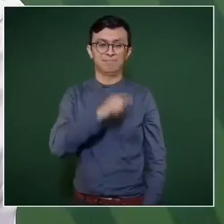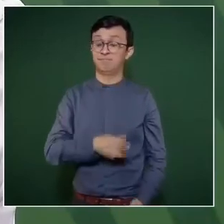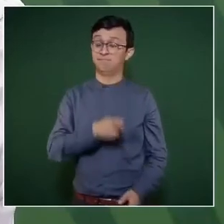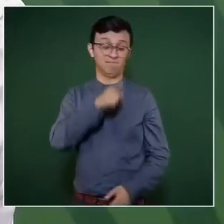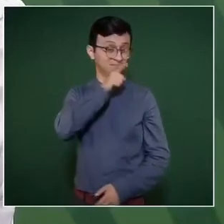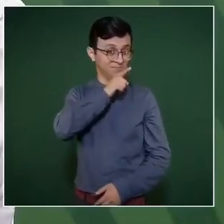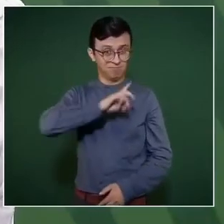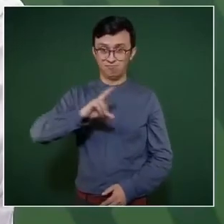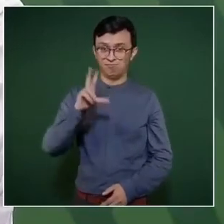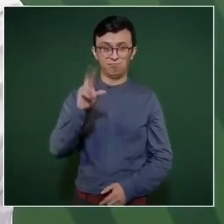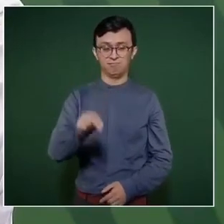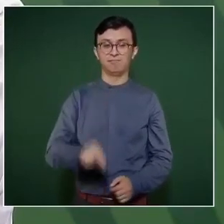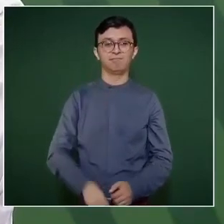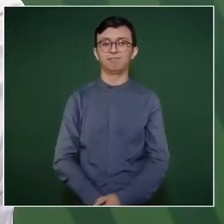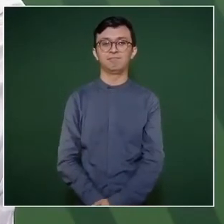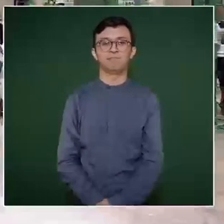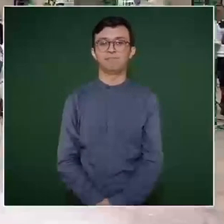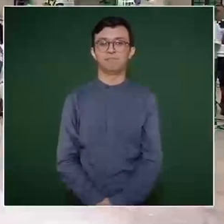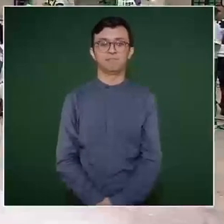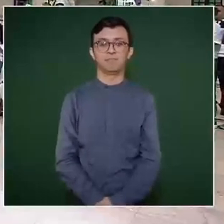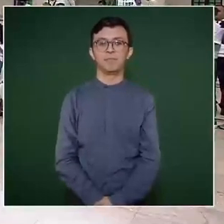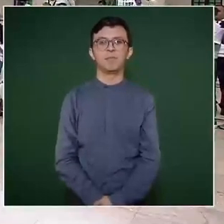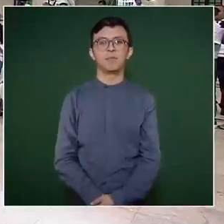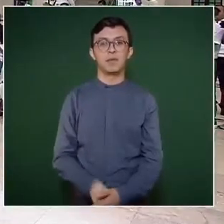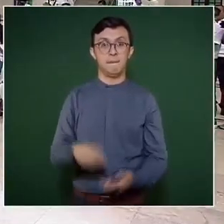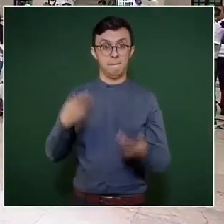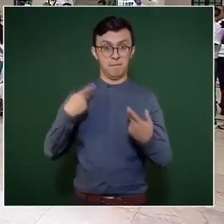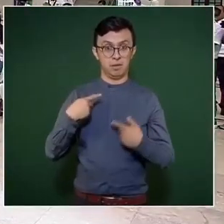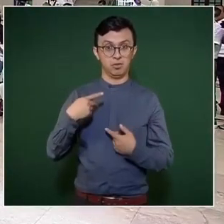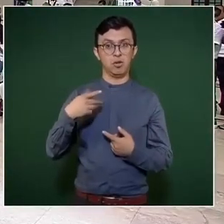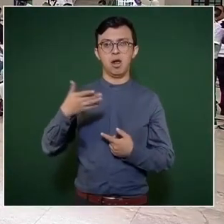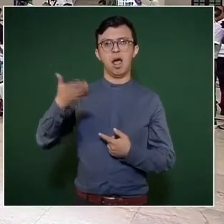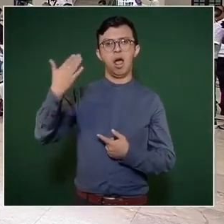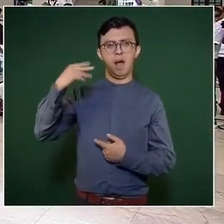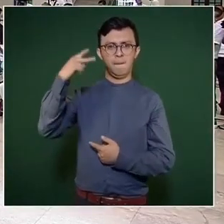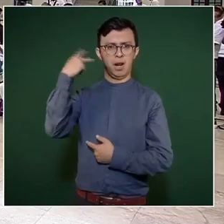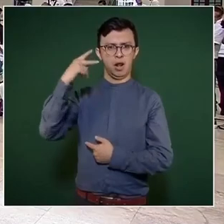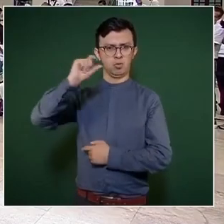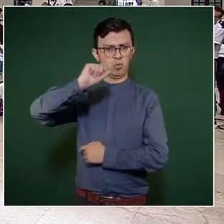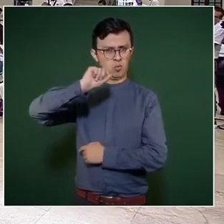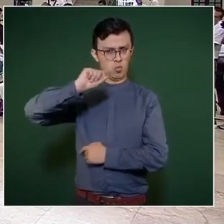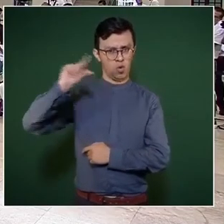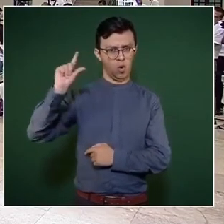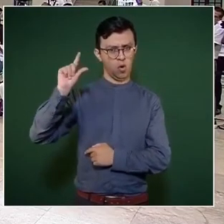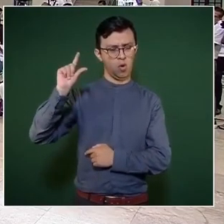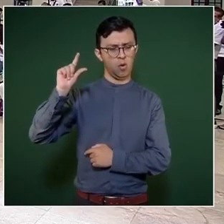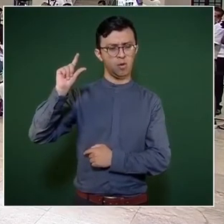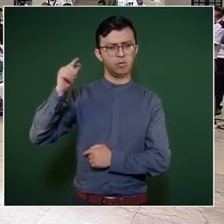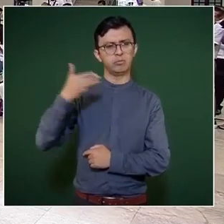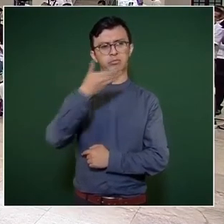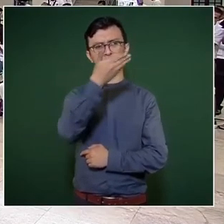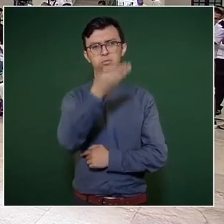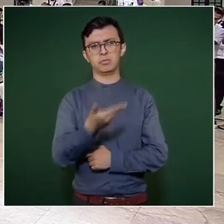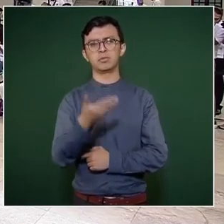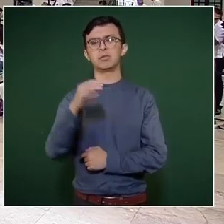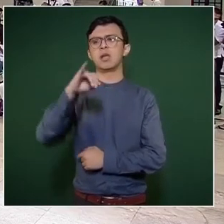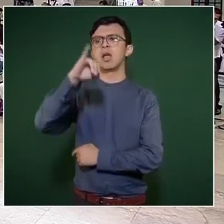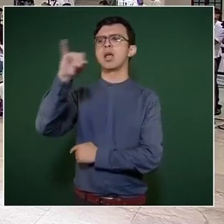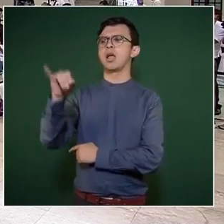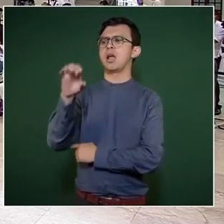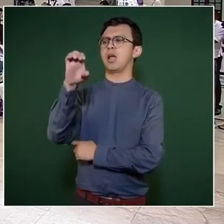no, no, no. Un veracruzano ilustre, don Jesús